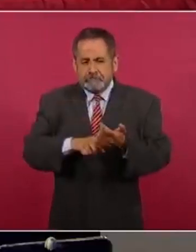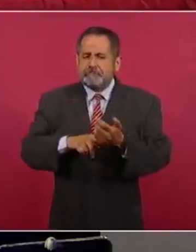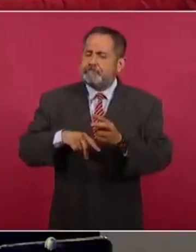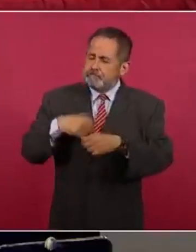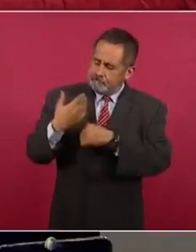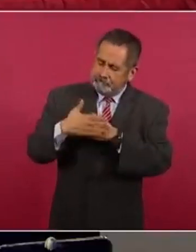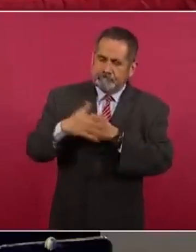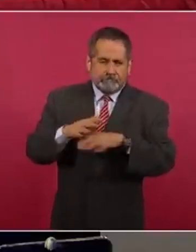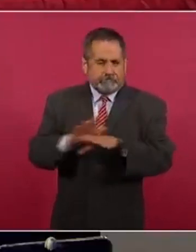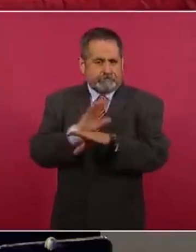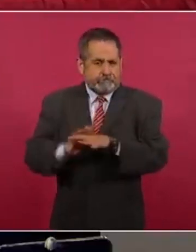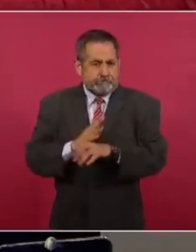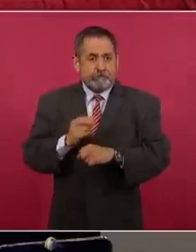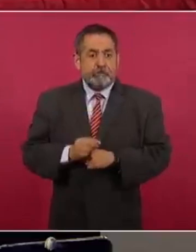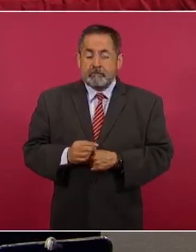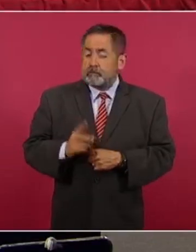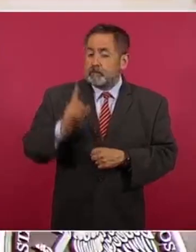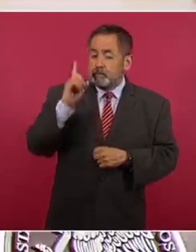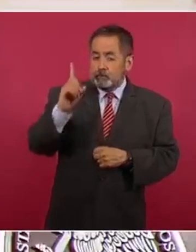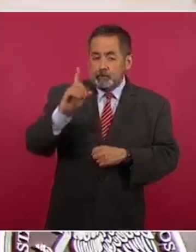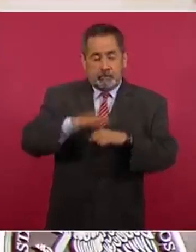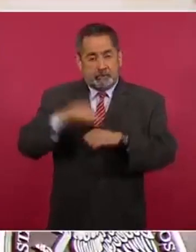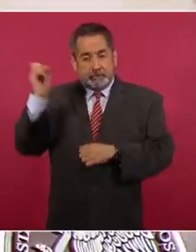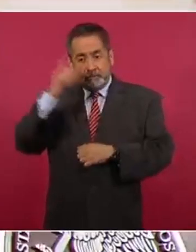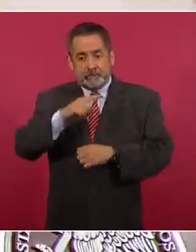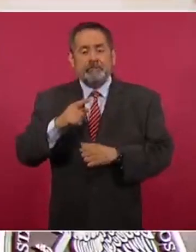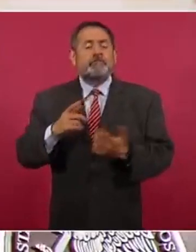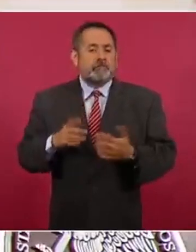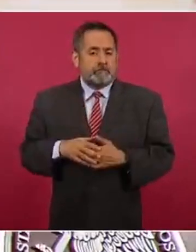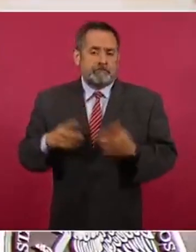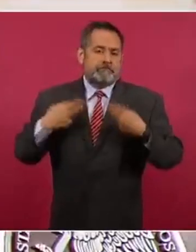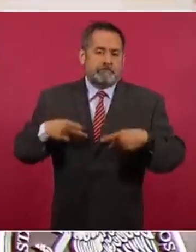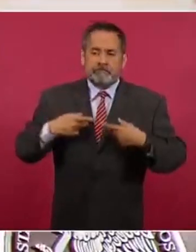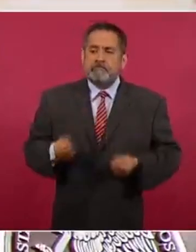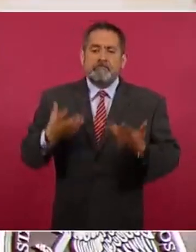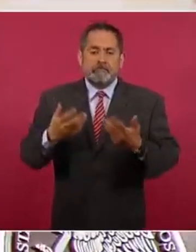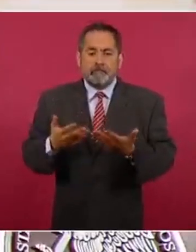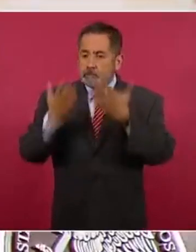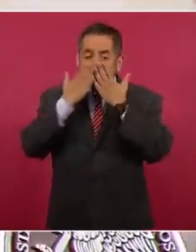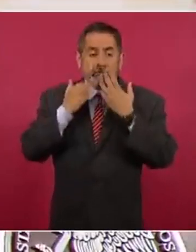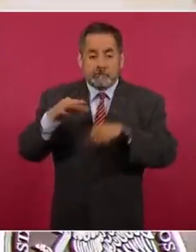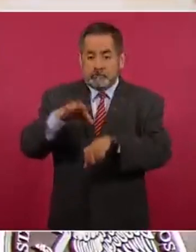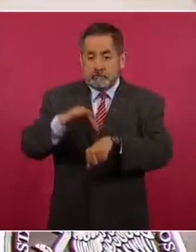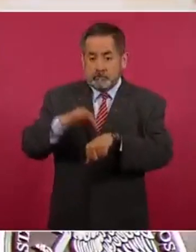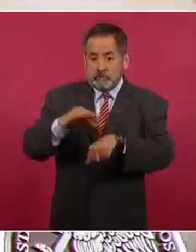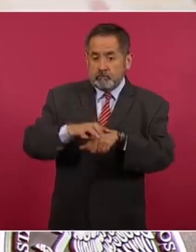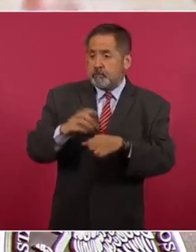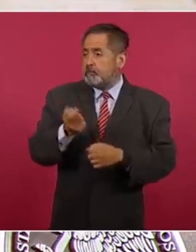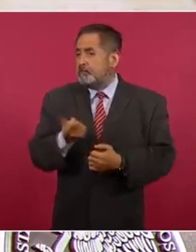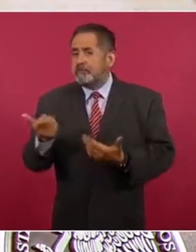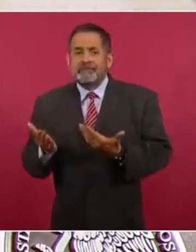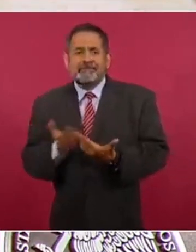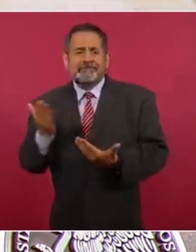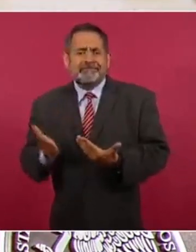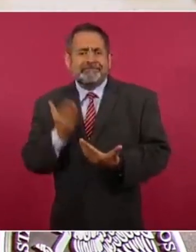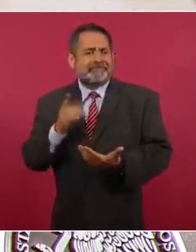el reto mayor quizá que es el personal. En México tenemos un déficit de personal porque había